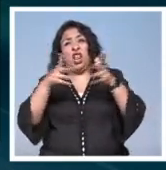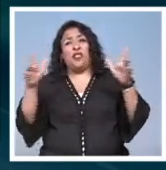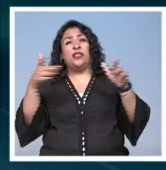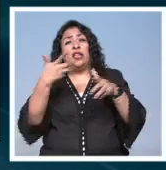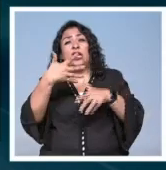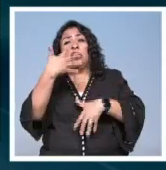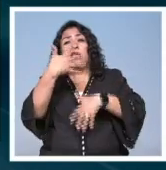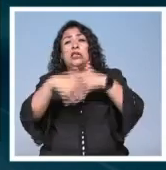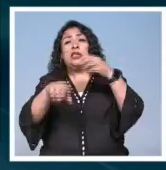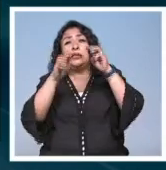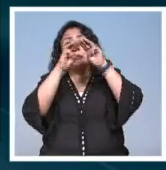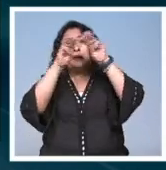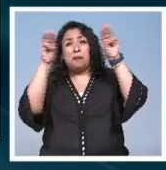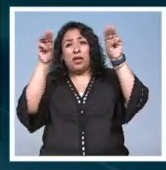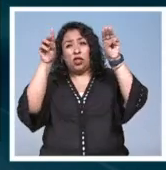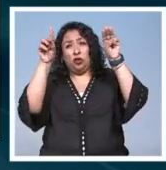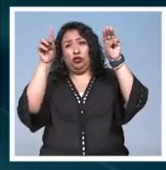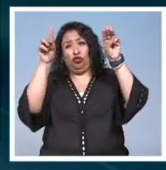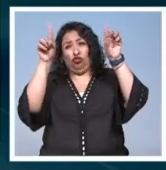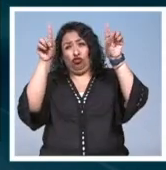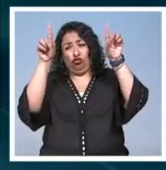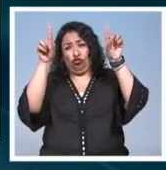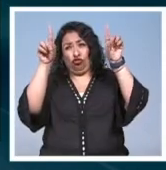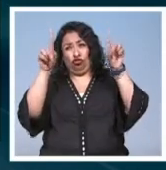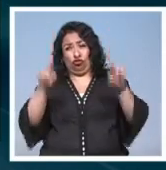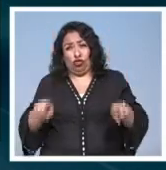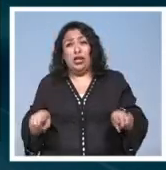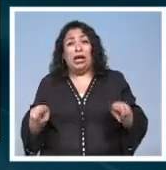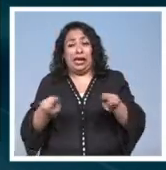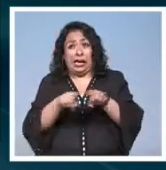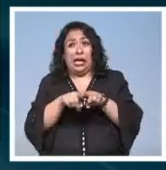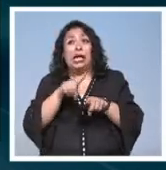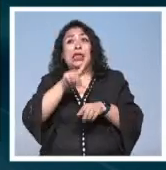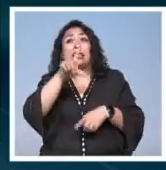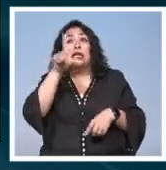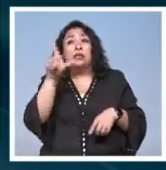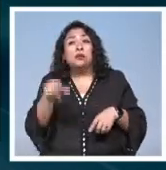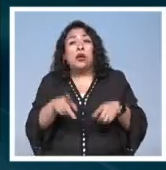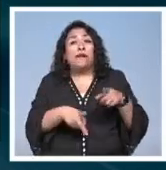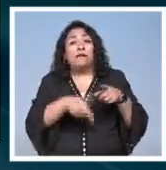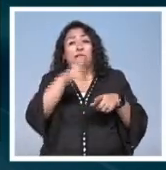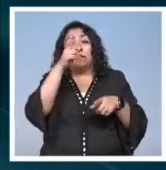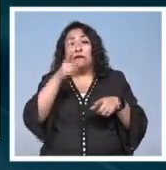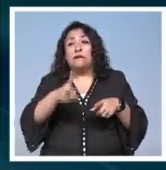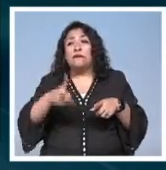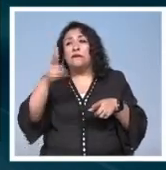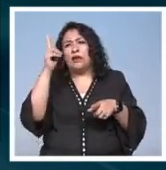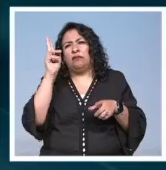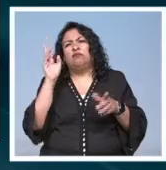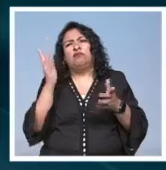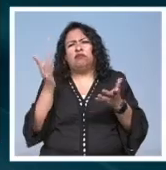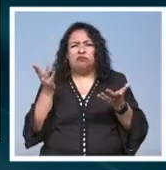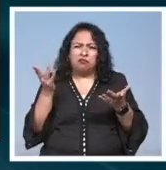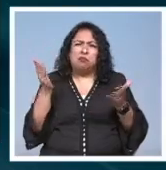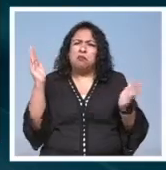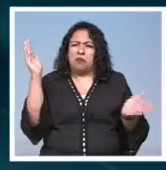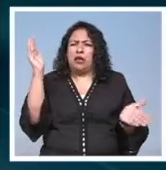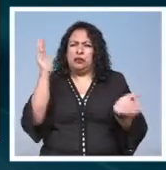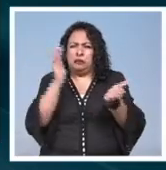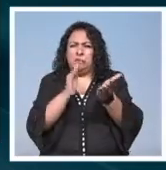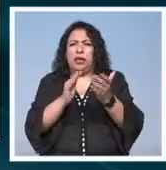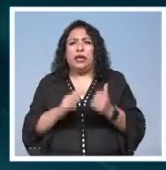15 metros de largo por 2 y medio metros de alto que posteriormente fragmenta en piezas considerablemente más